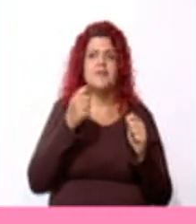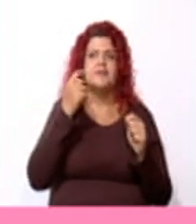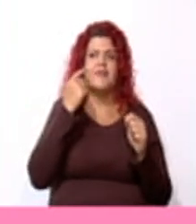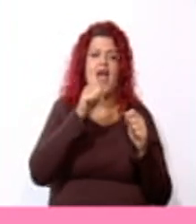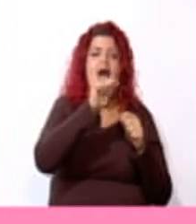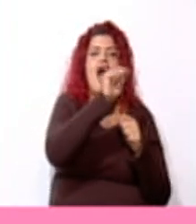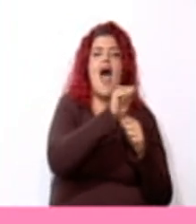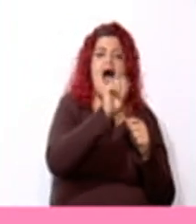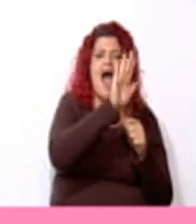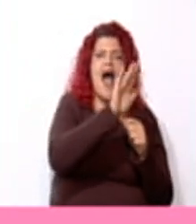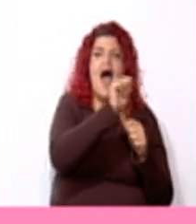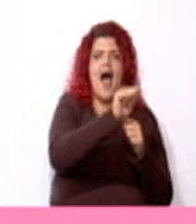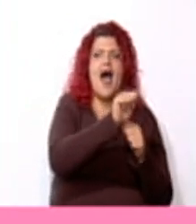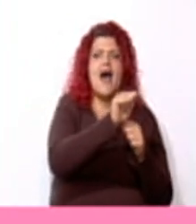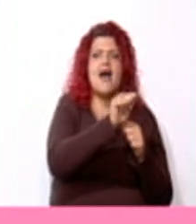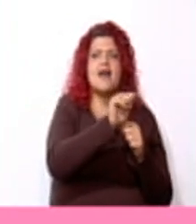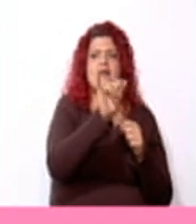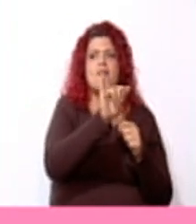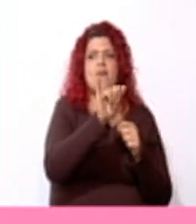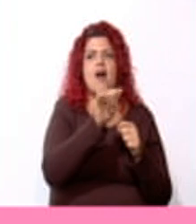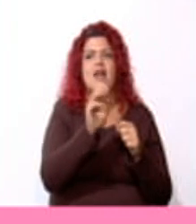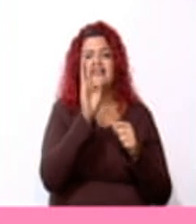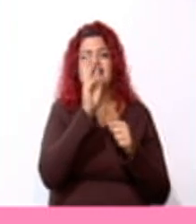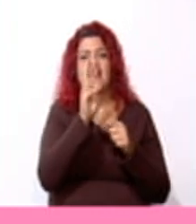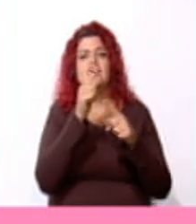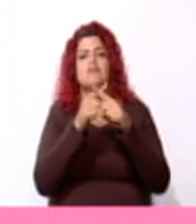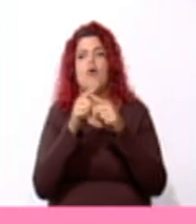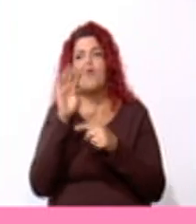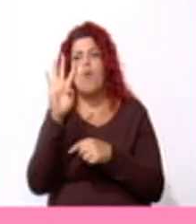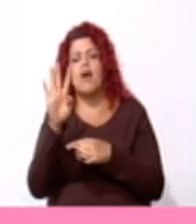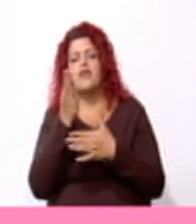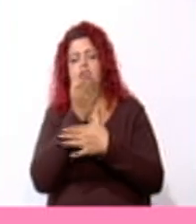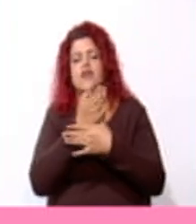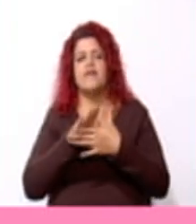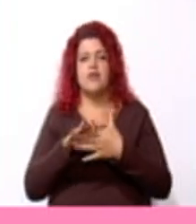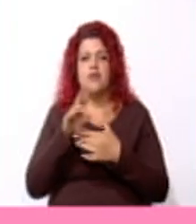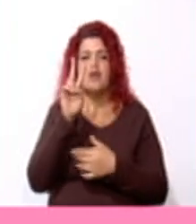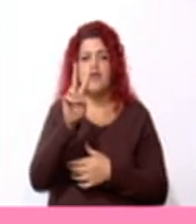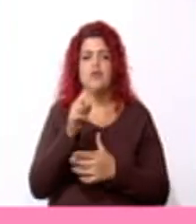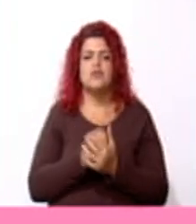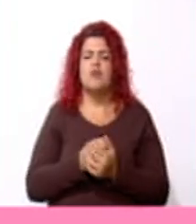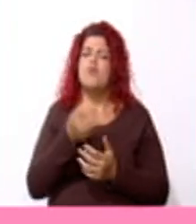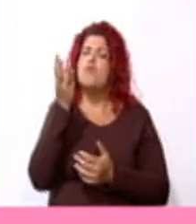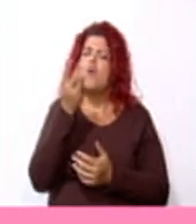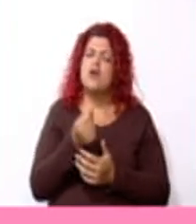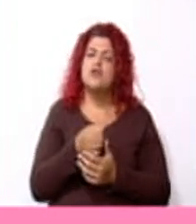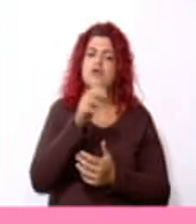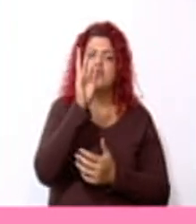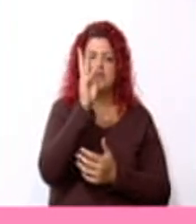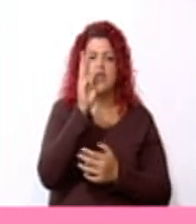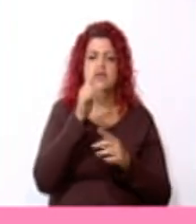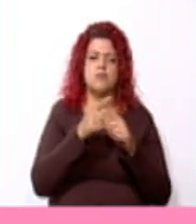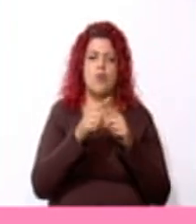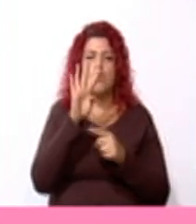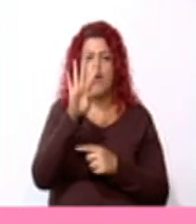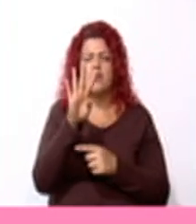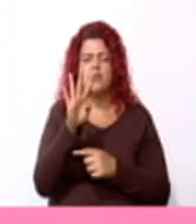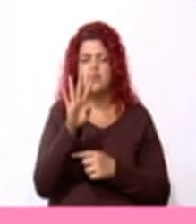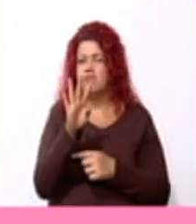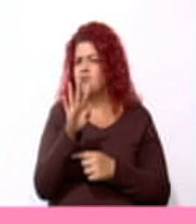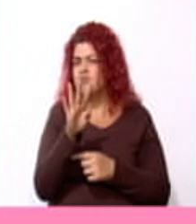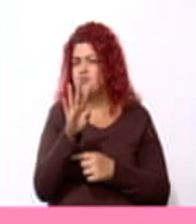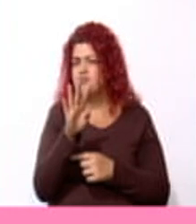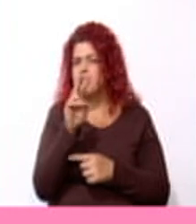datos. 6 por 4 dividido entre 2. ¿Cuánto es 6 por 4? Rapidito.